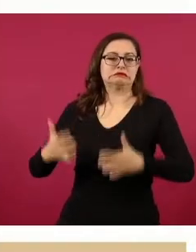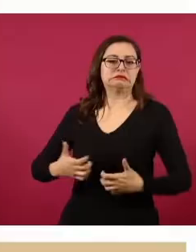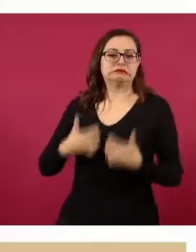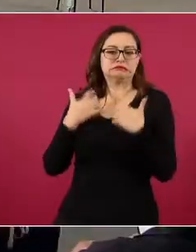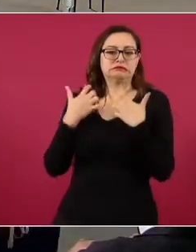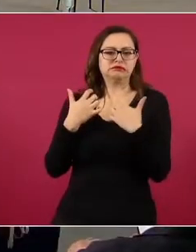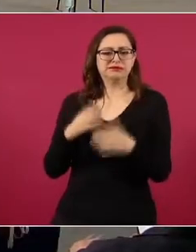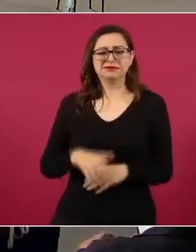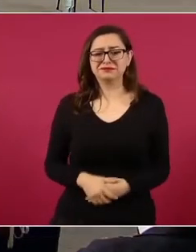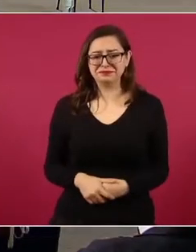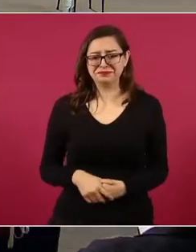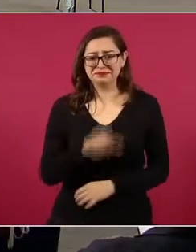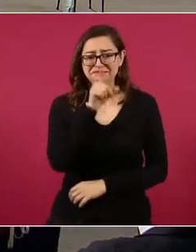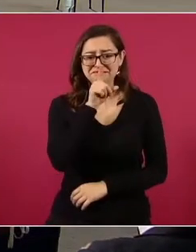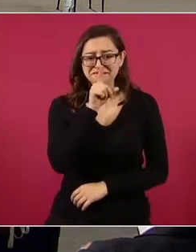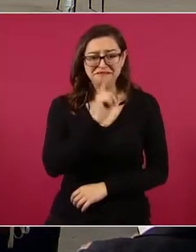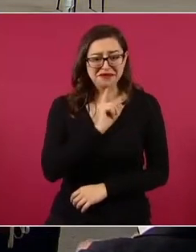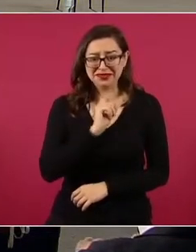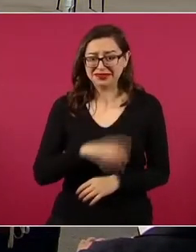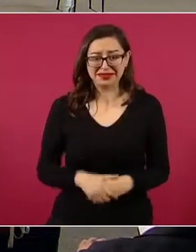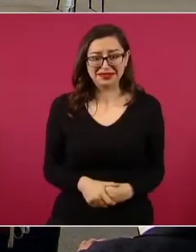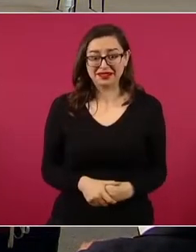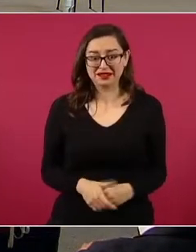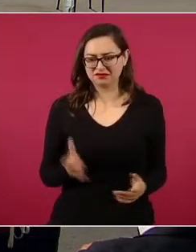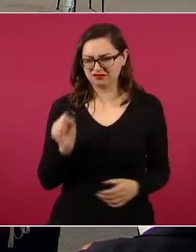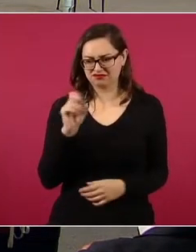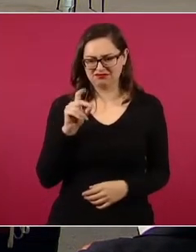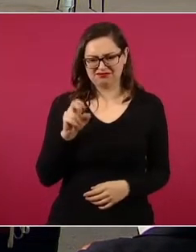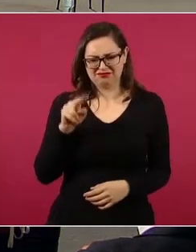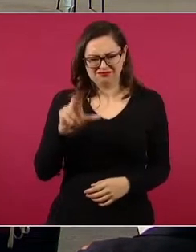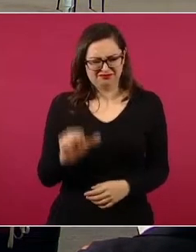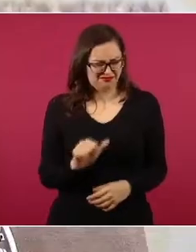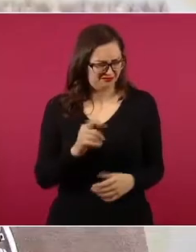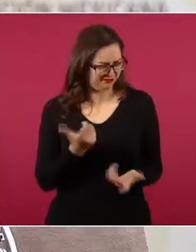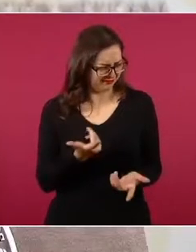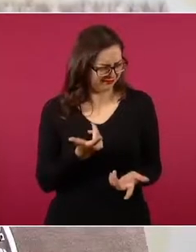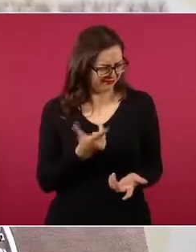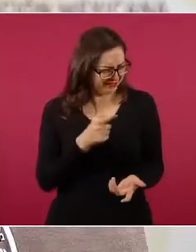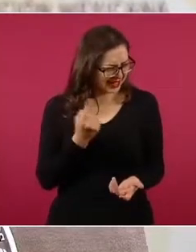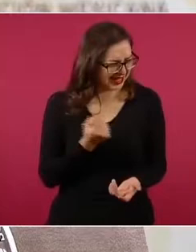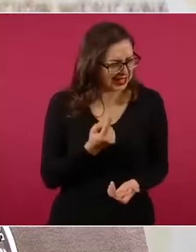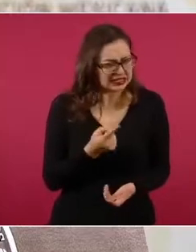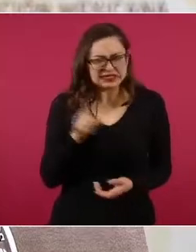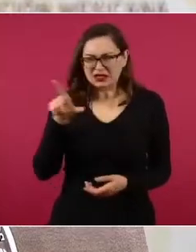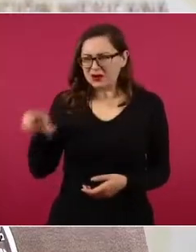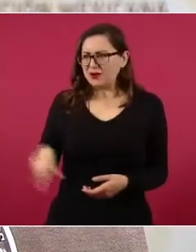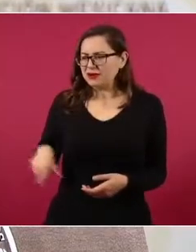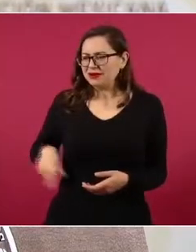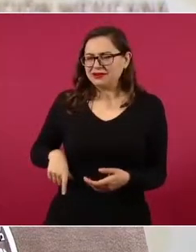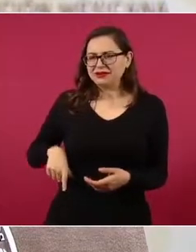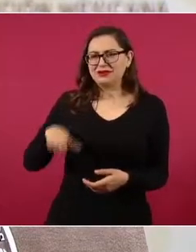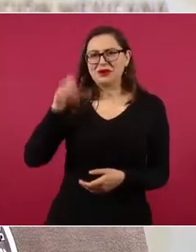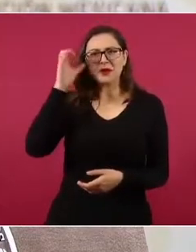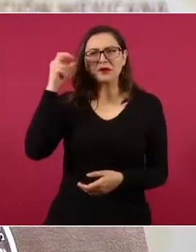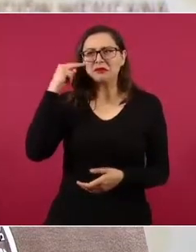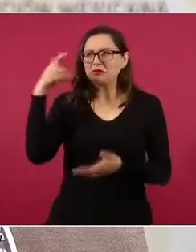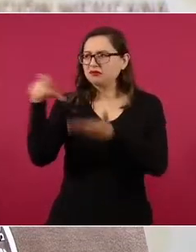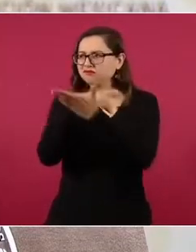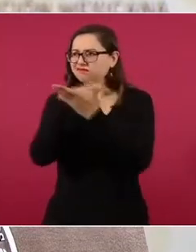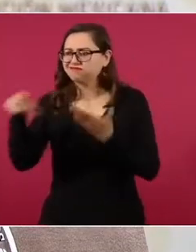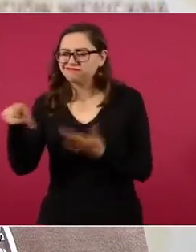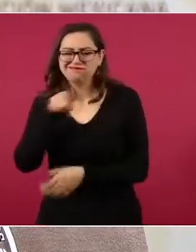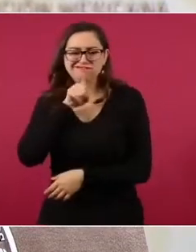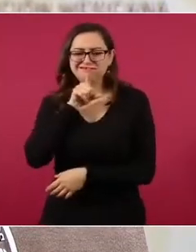mentira. La Sedena negó que se hayan adquirido equipos al gobierno de China. Actualmente se encuentra realizando